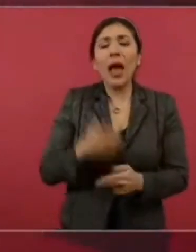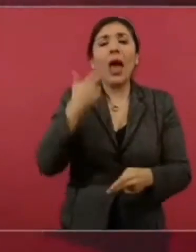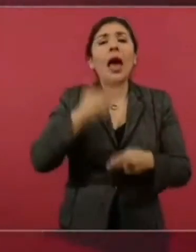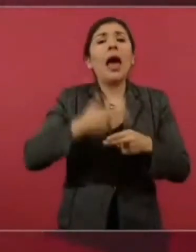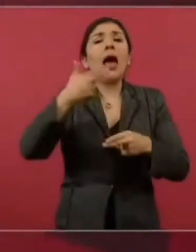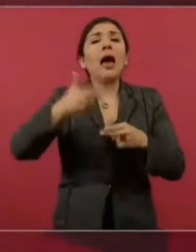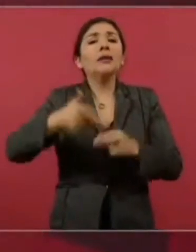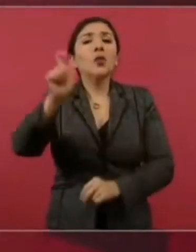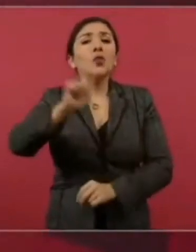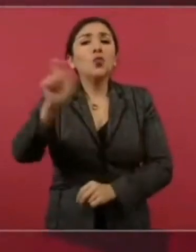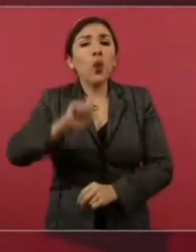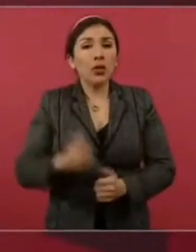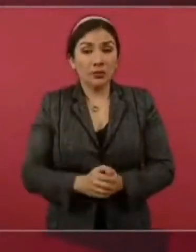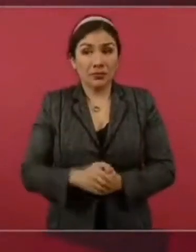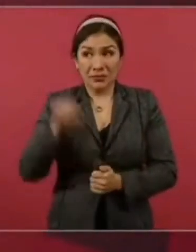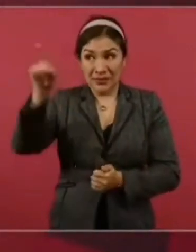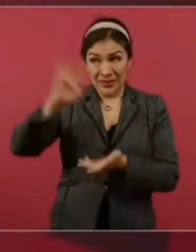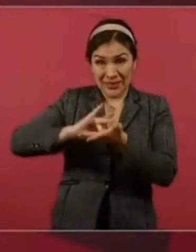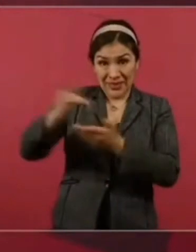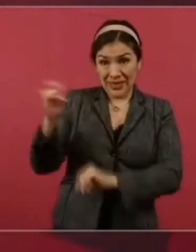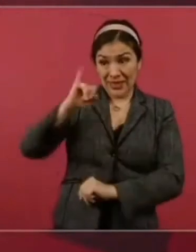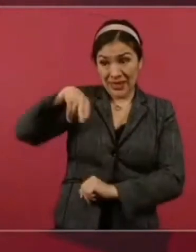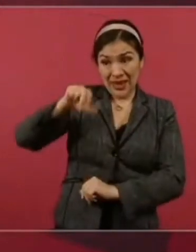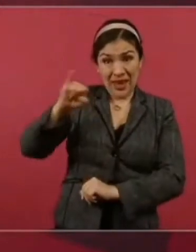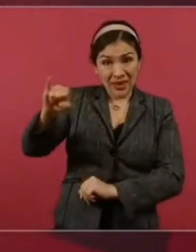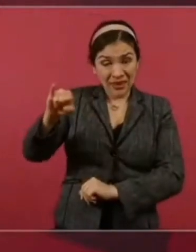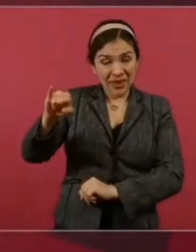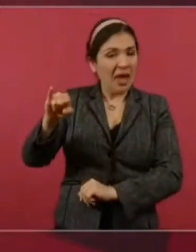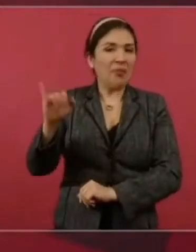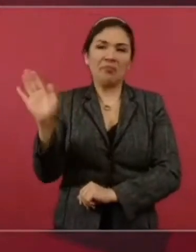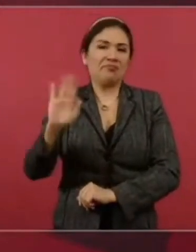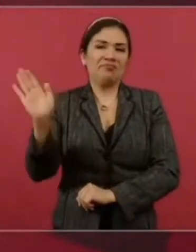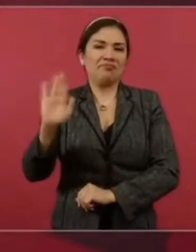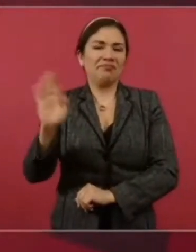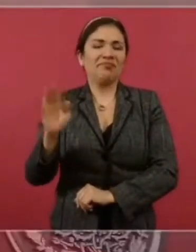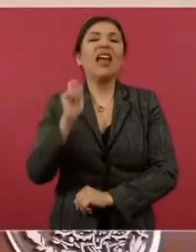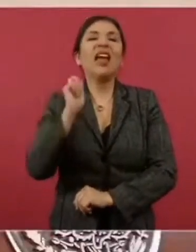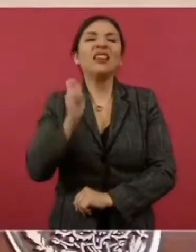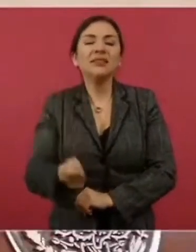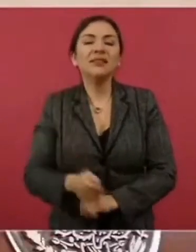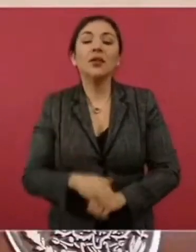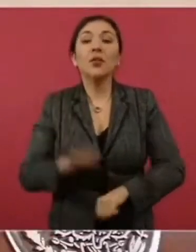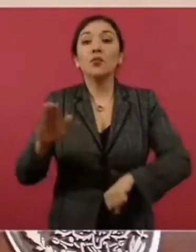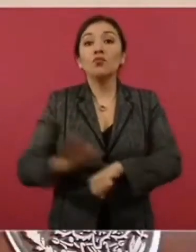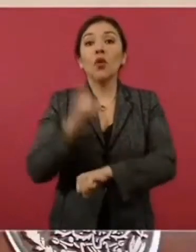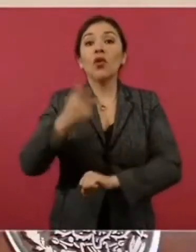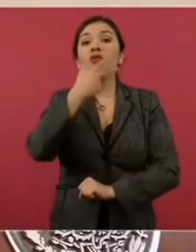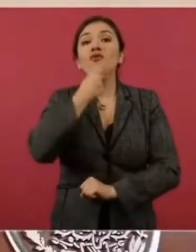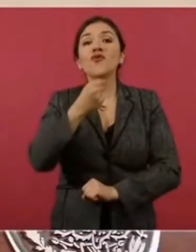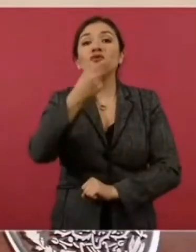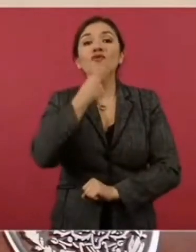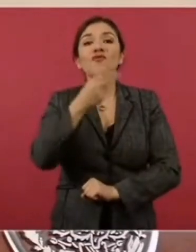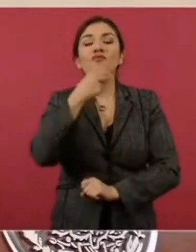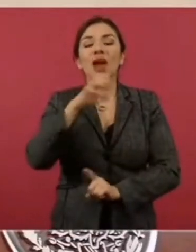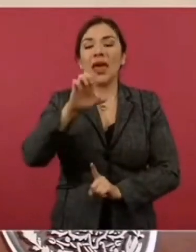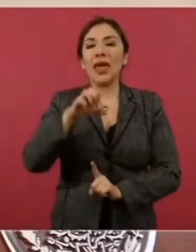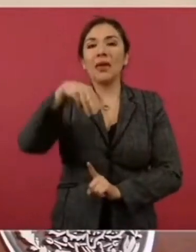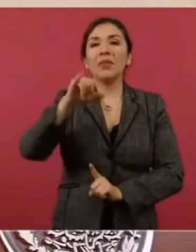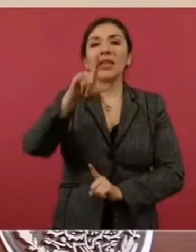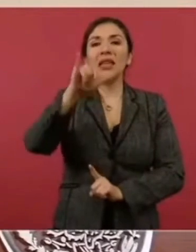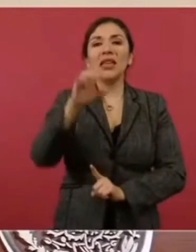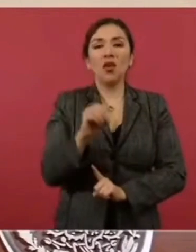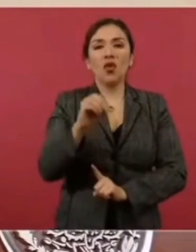no por la transparencia sino porque el señor Emilio Lozoya